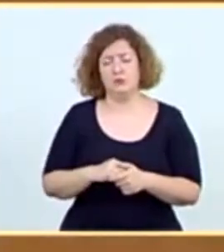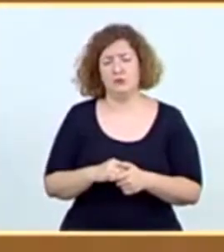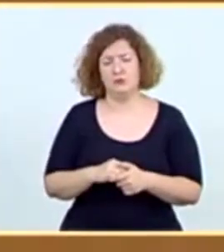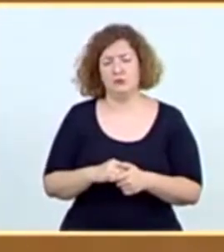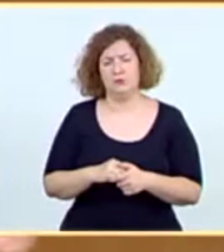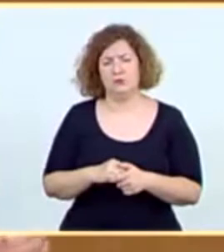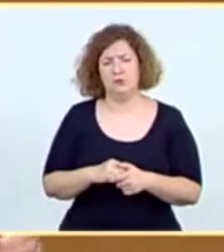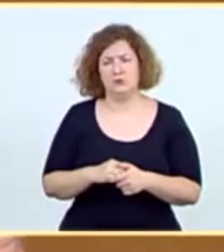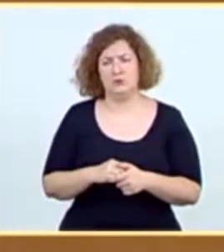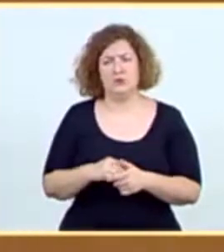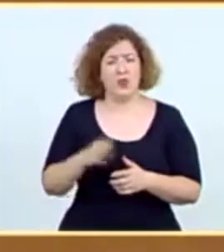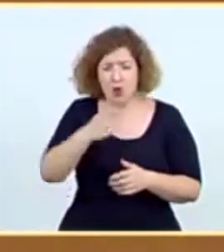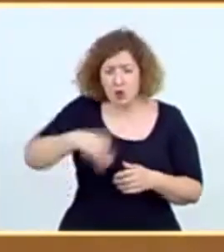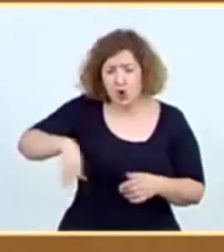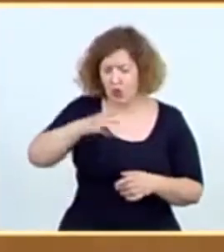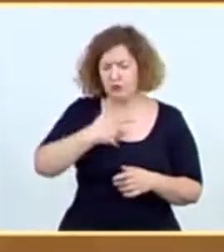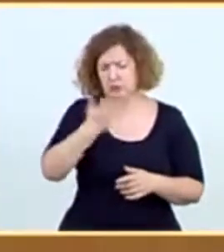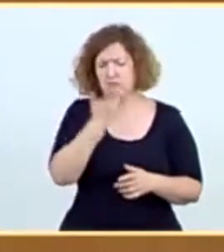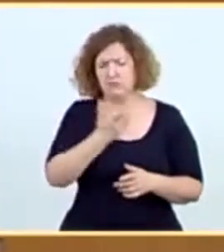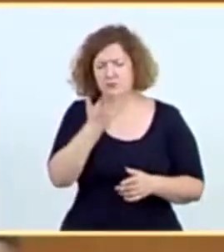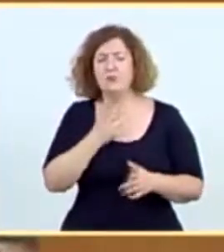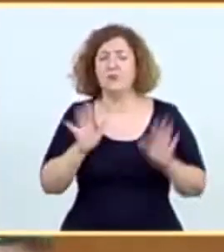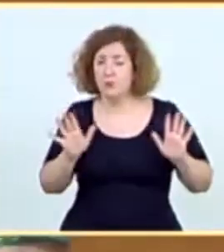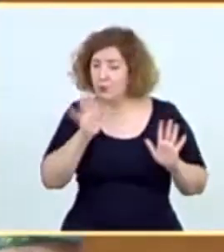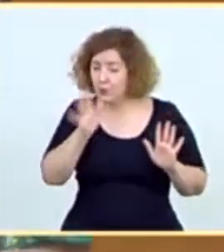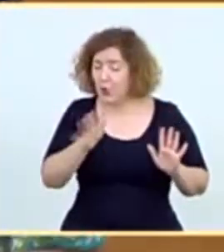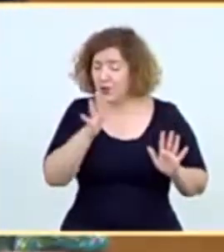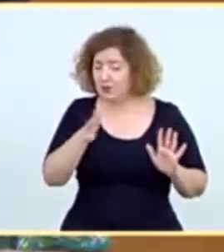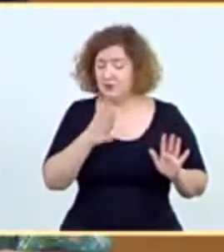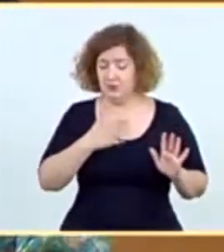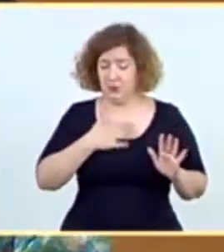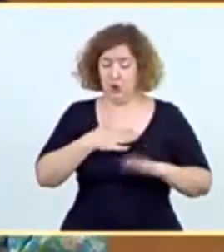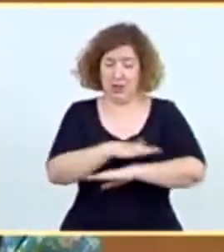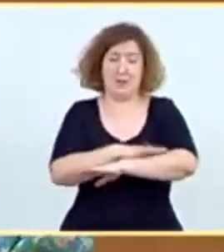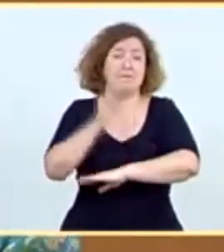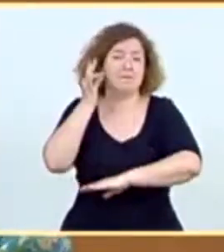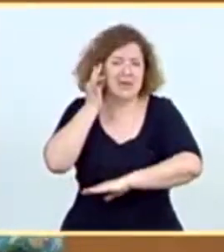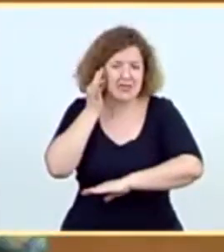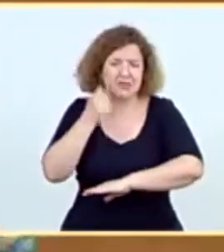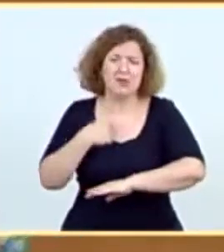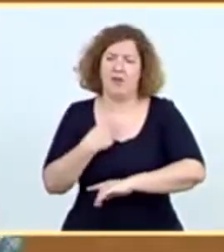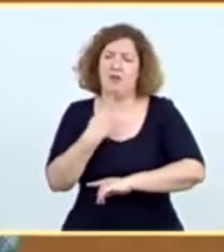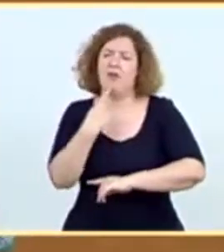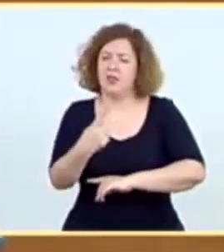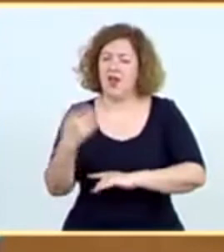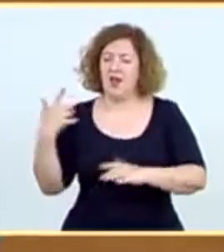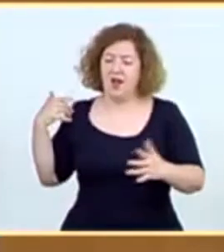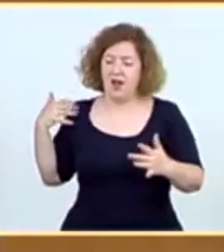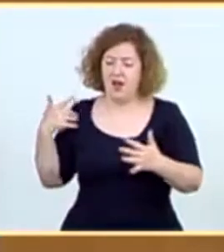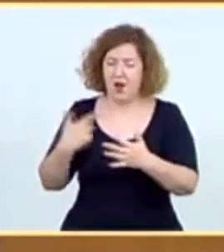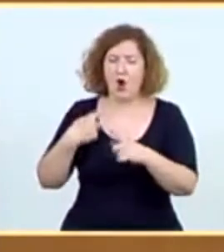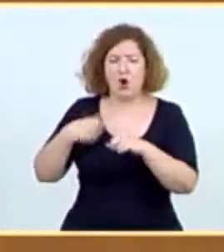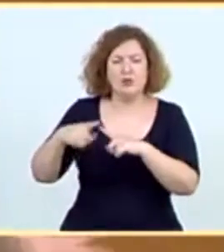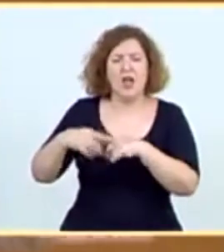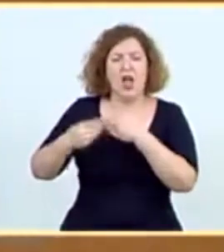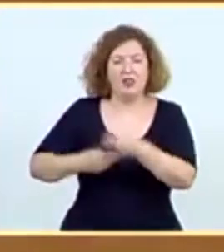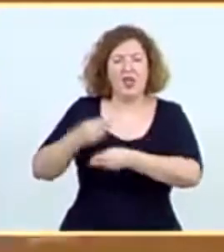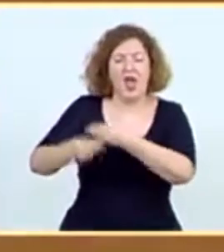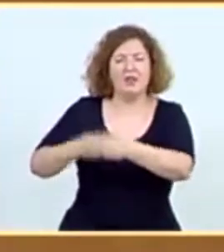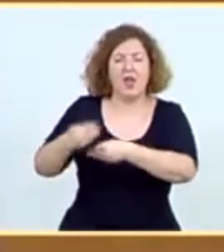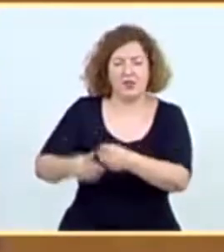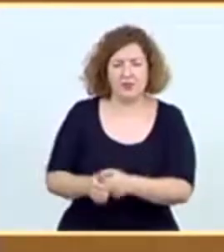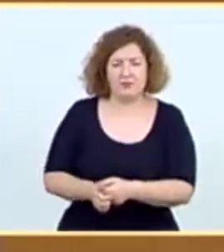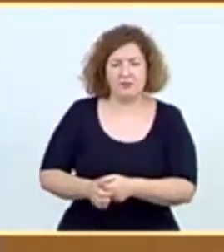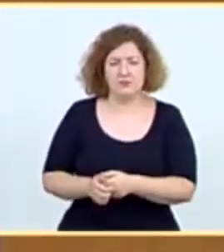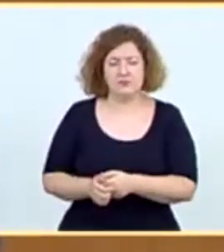Y los de todos. Por tanto, creo que es obligación, como ministra, de decir lo que hasta ahora se ha hecho. En un tiempo yo